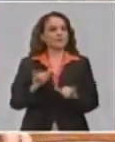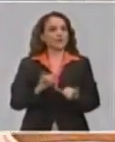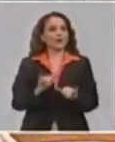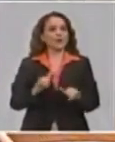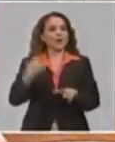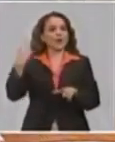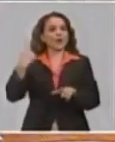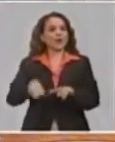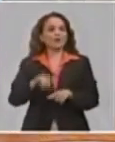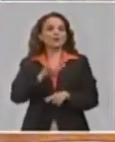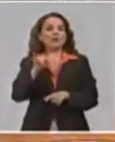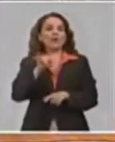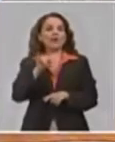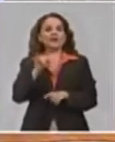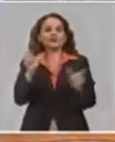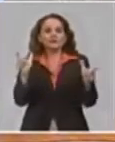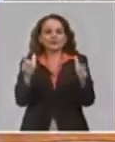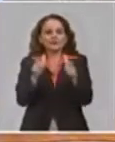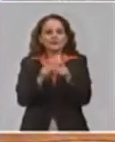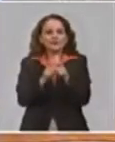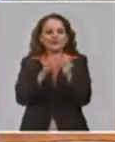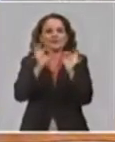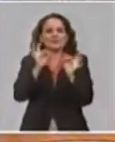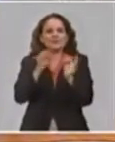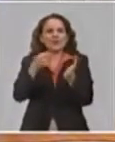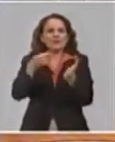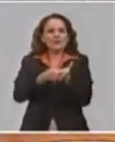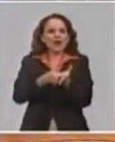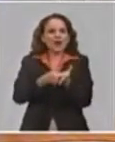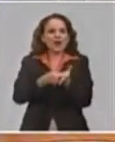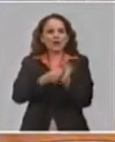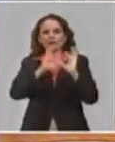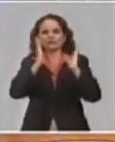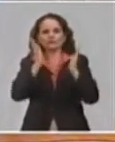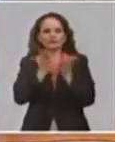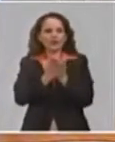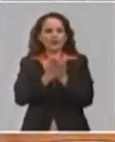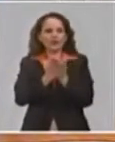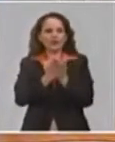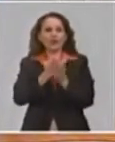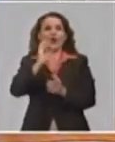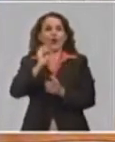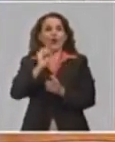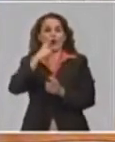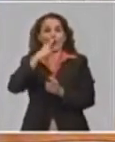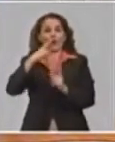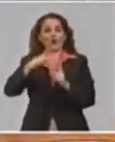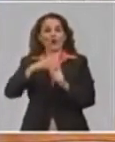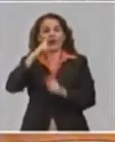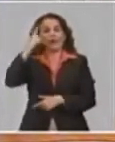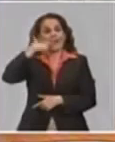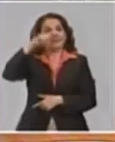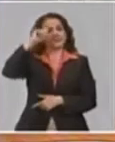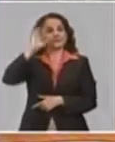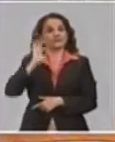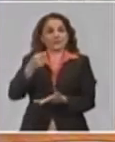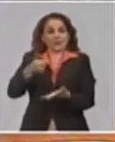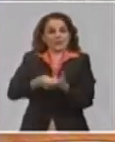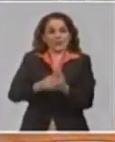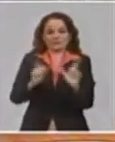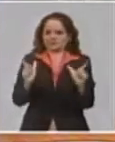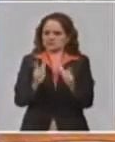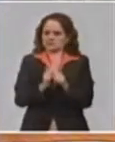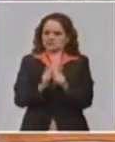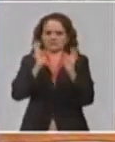reducción de las cuotas tributarias en el caso de los servicios gastronómicos que tenían la reducción de las capacidades,